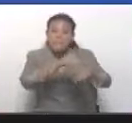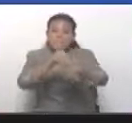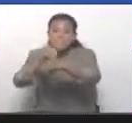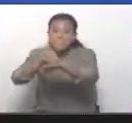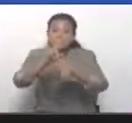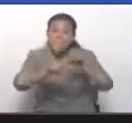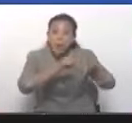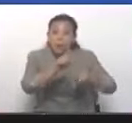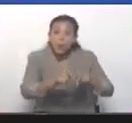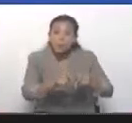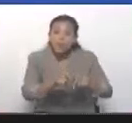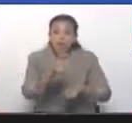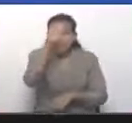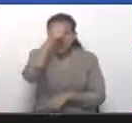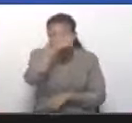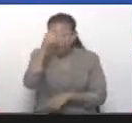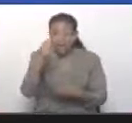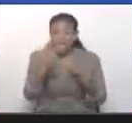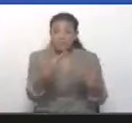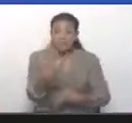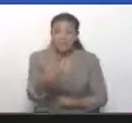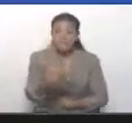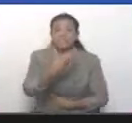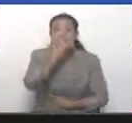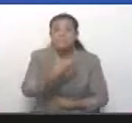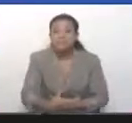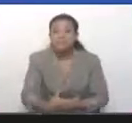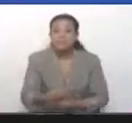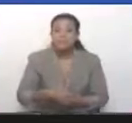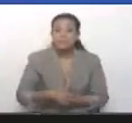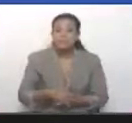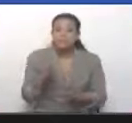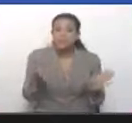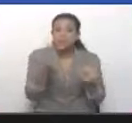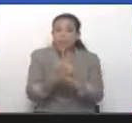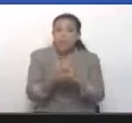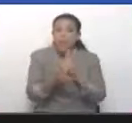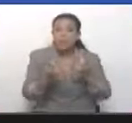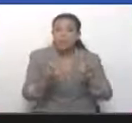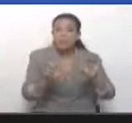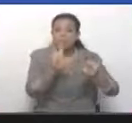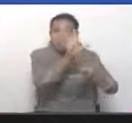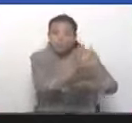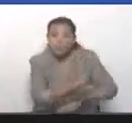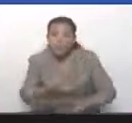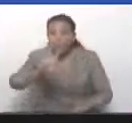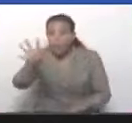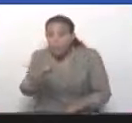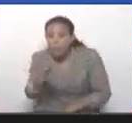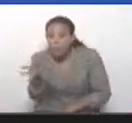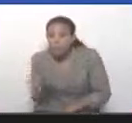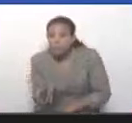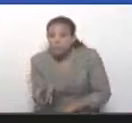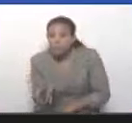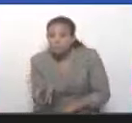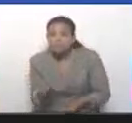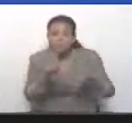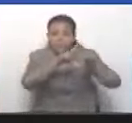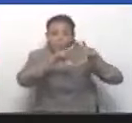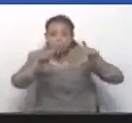del domingo 3 de diciembre, sobre el tema de la Guayana Ezequiel. Primera vez